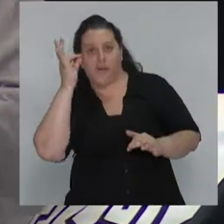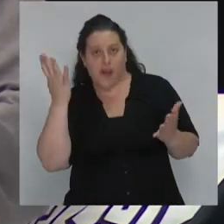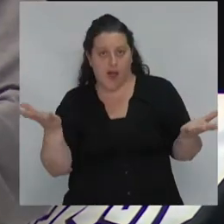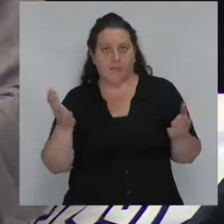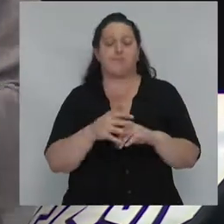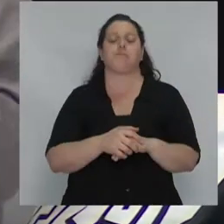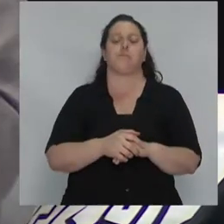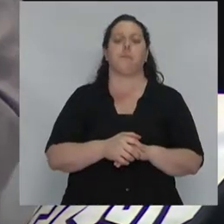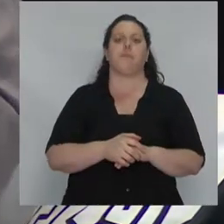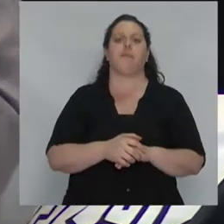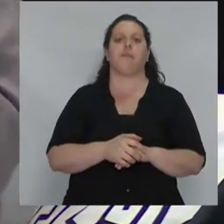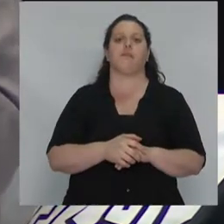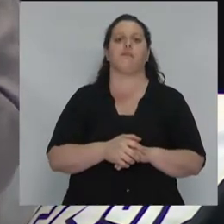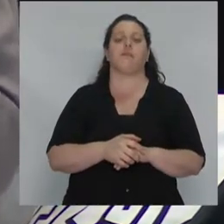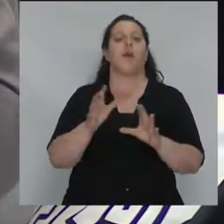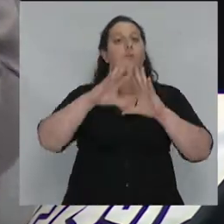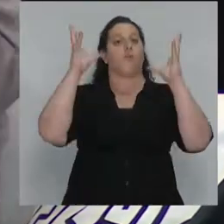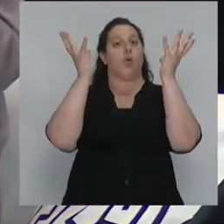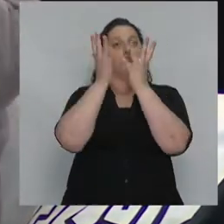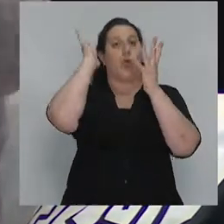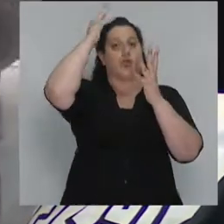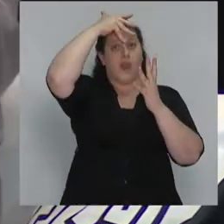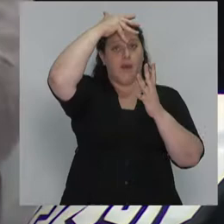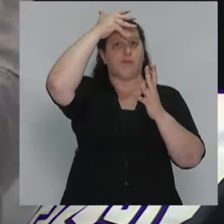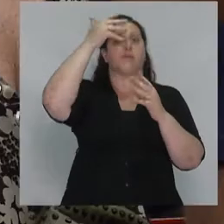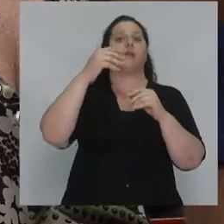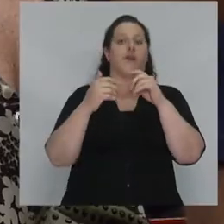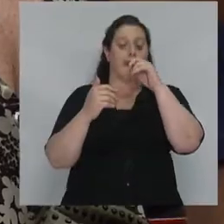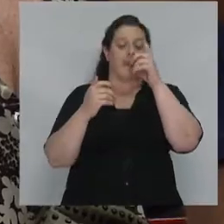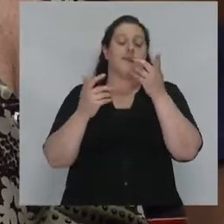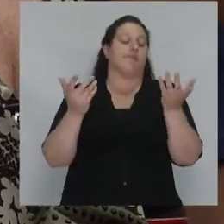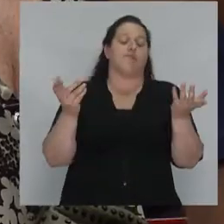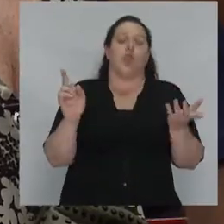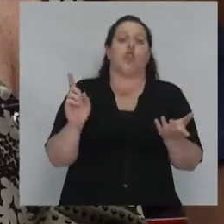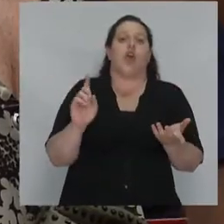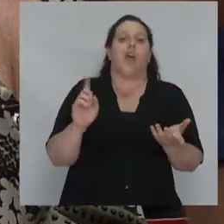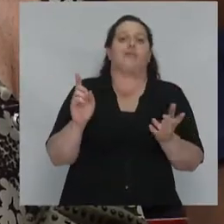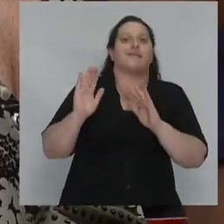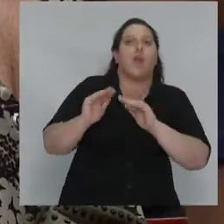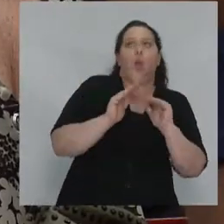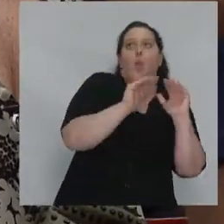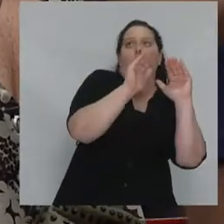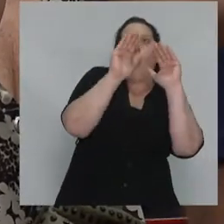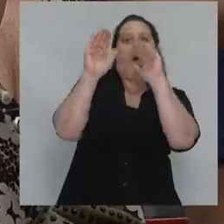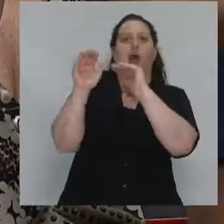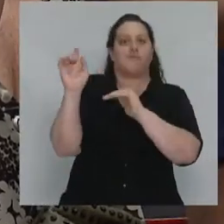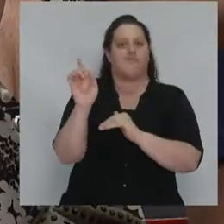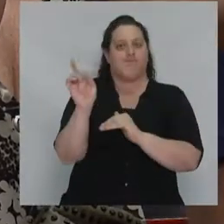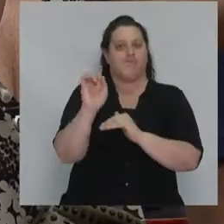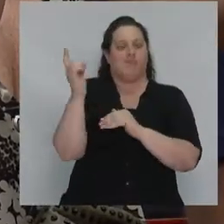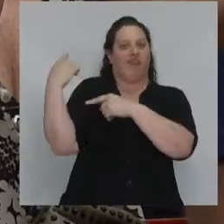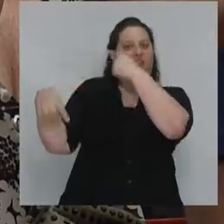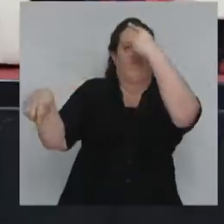Este es el mundo Trump no es algo homogéneo es muy